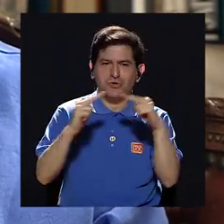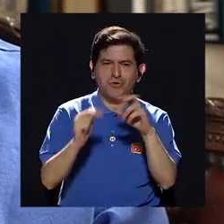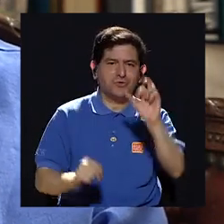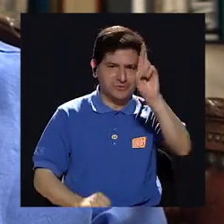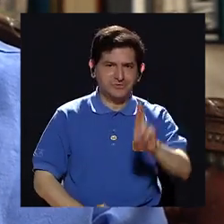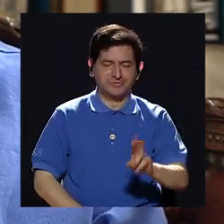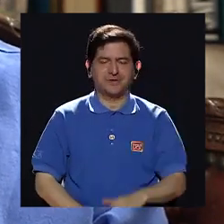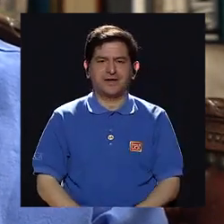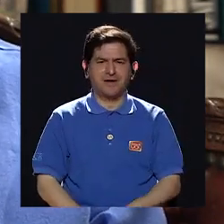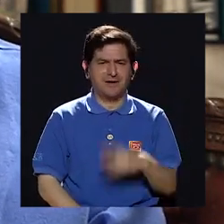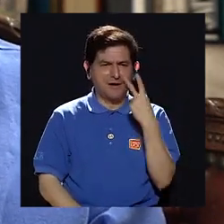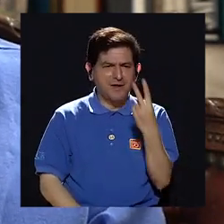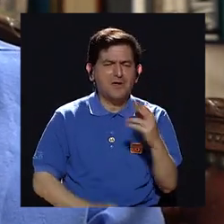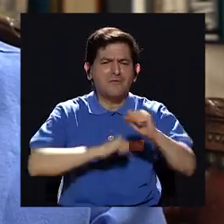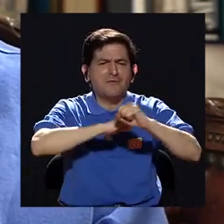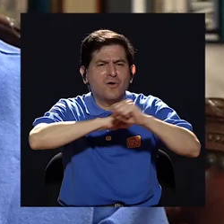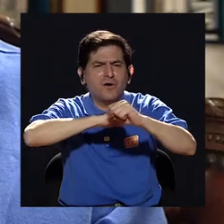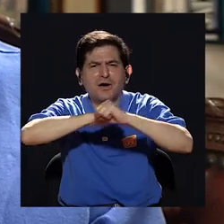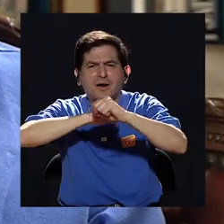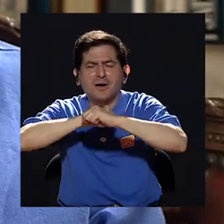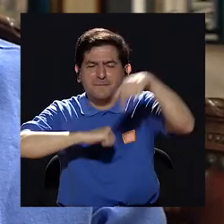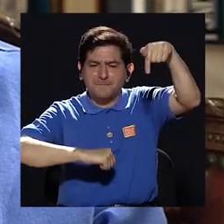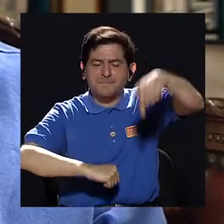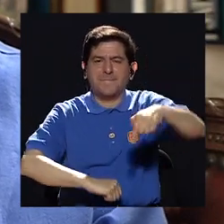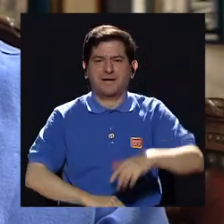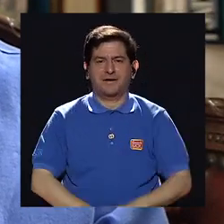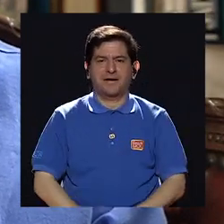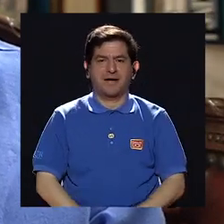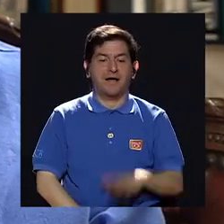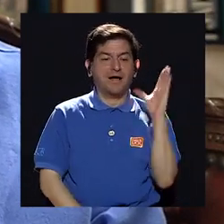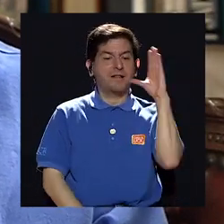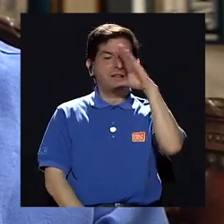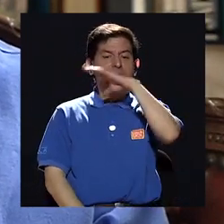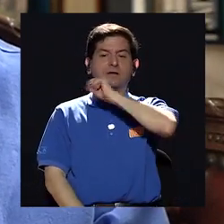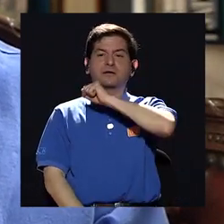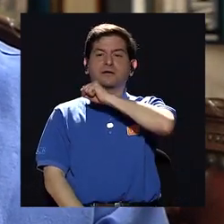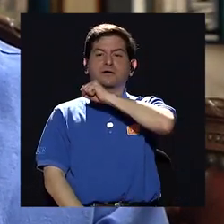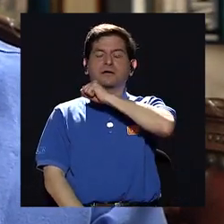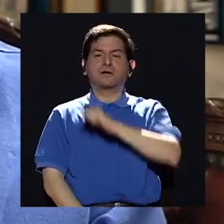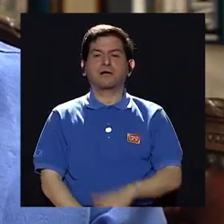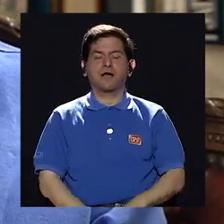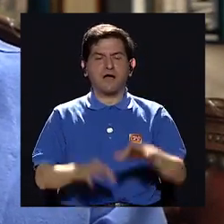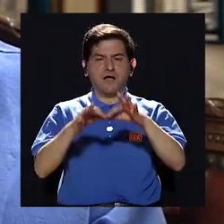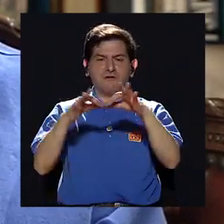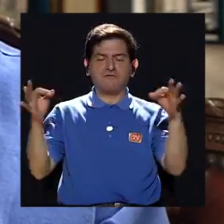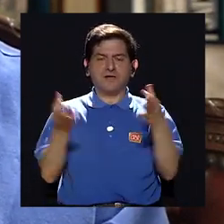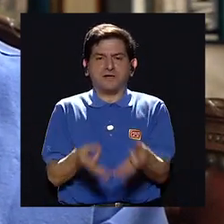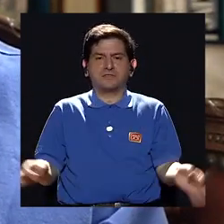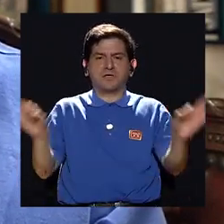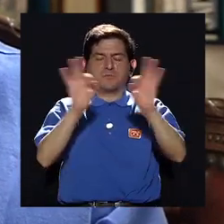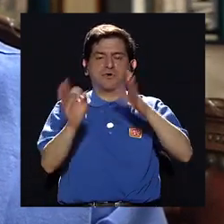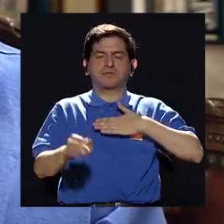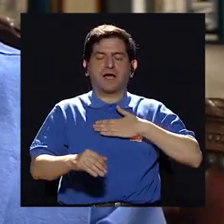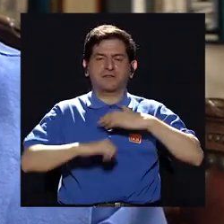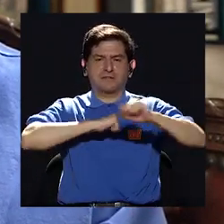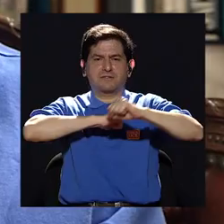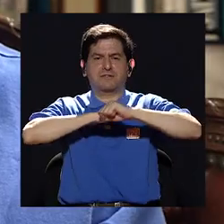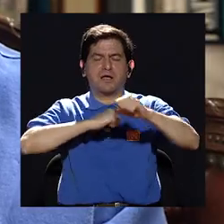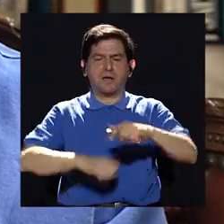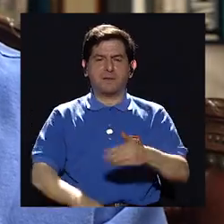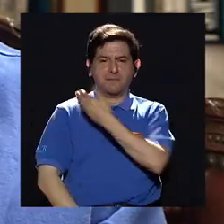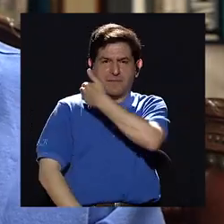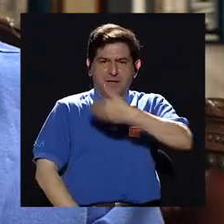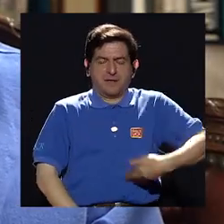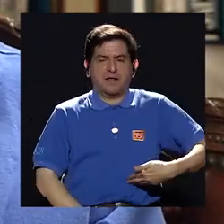Rica y que vio la campaña aquí que se dio cuenta que el lema fundamental de mi campaña para la